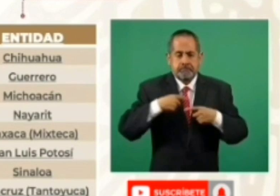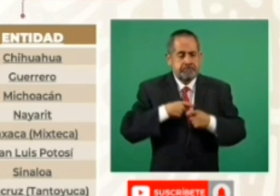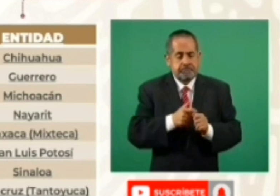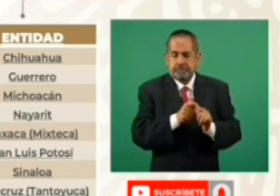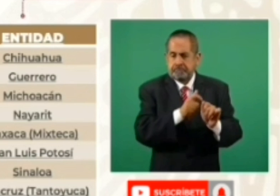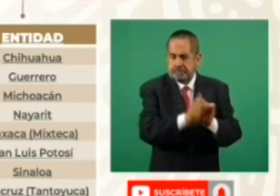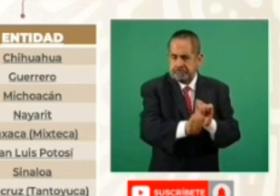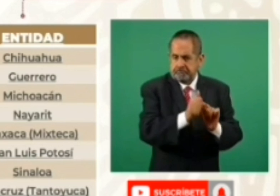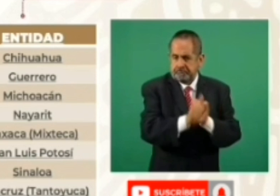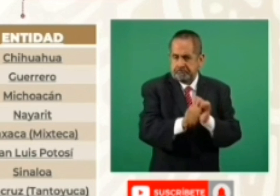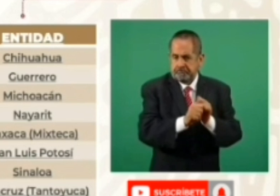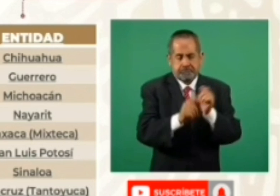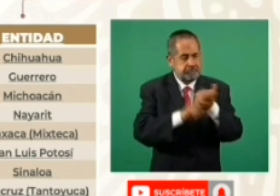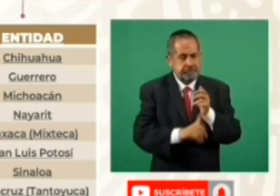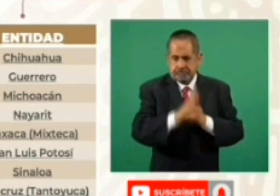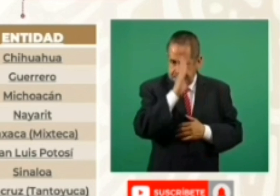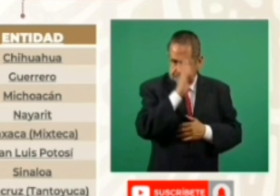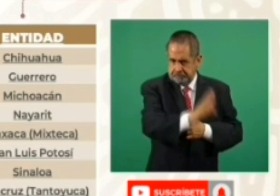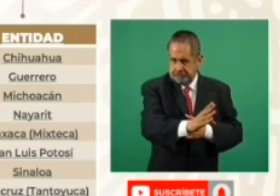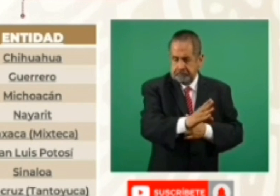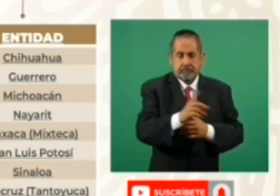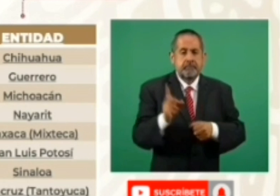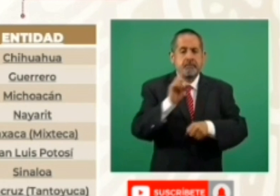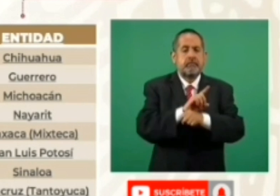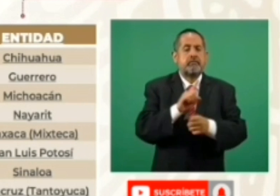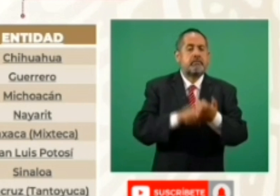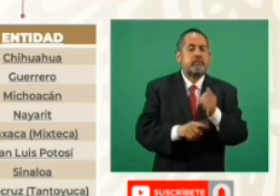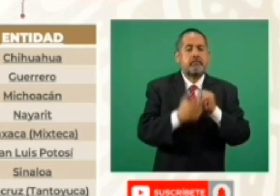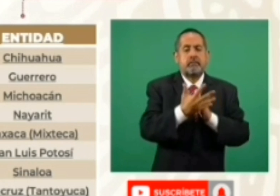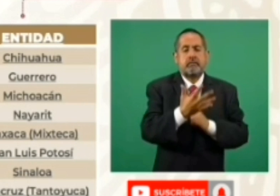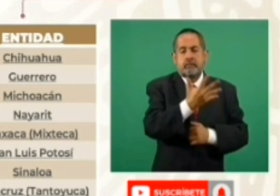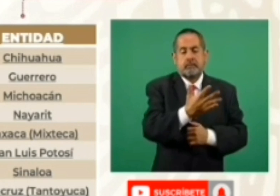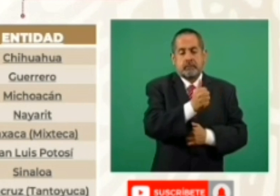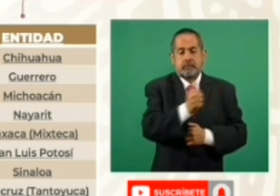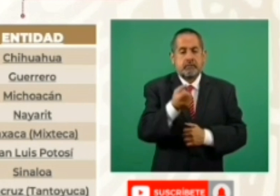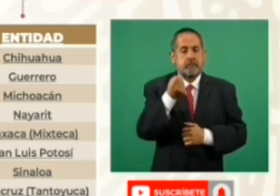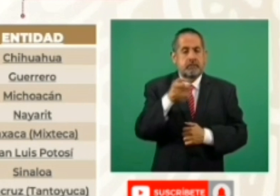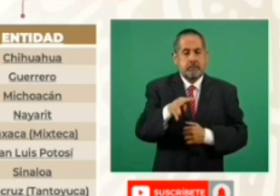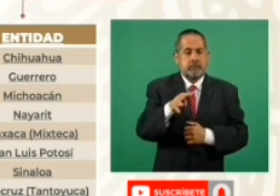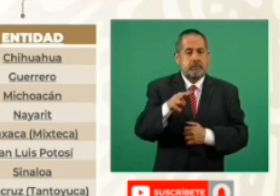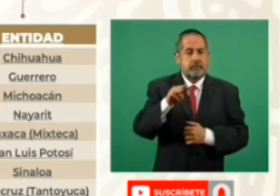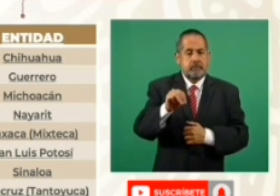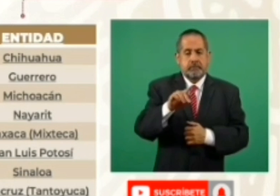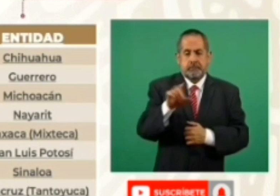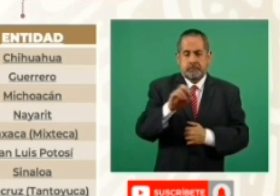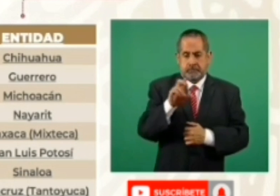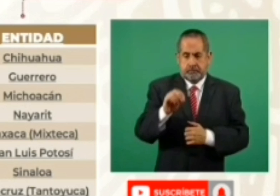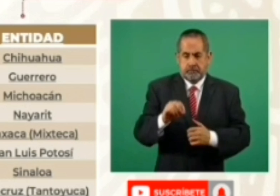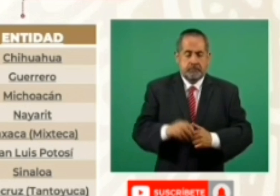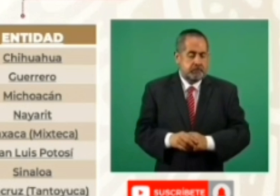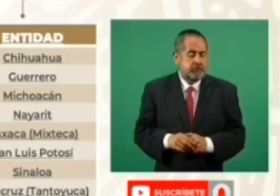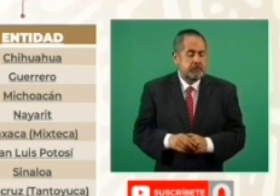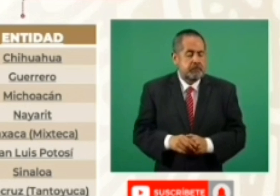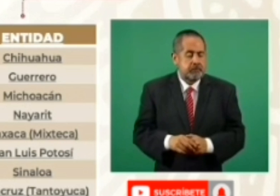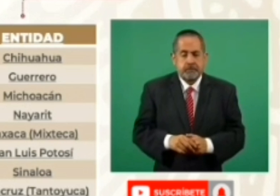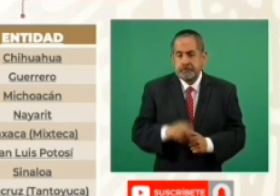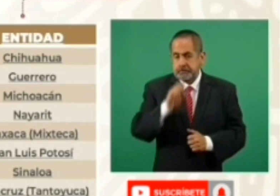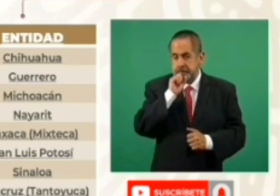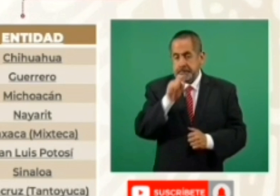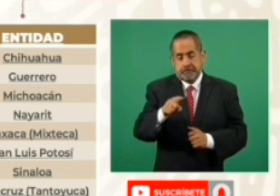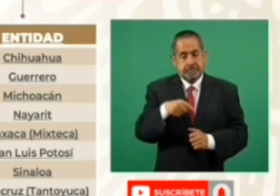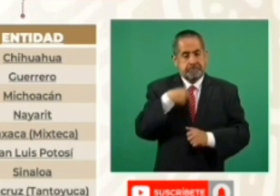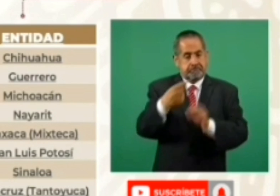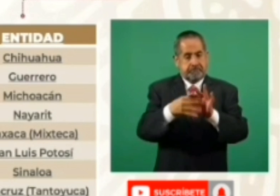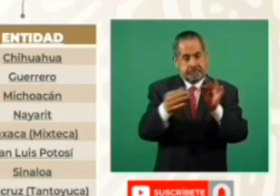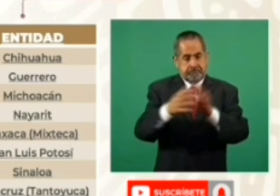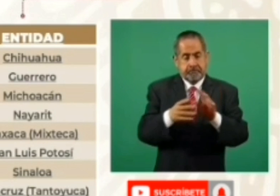recibirán su pago de manera directa del 5 al 19 de marzo. Asimismo, es pertinente señalar